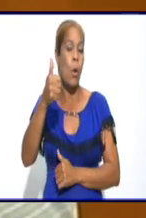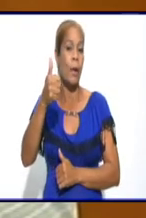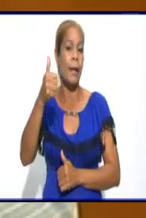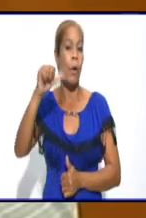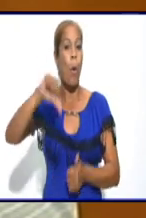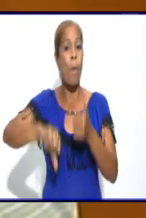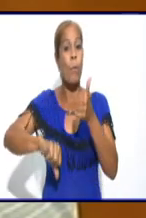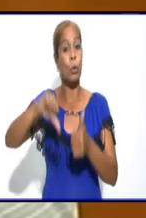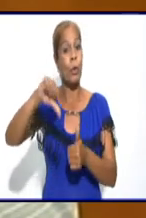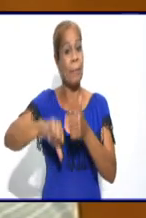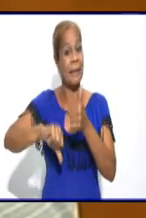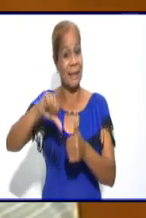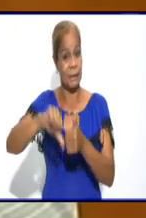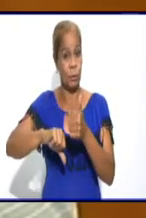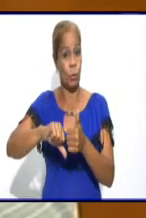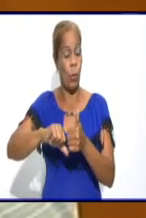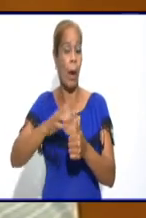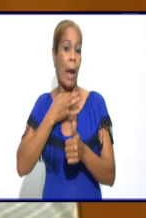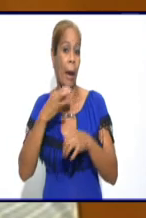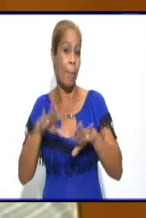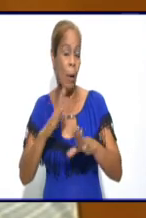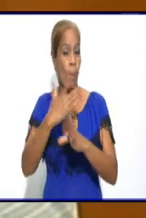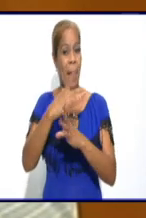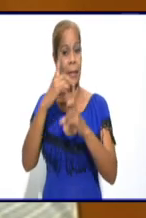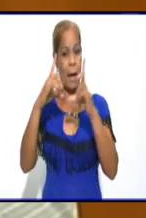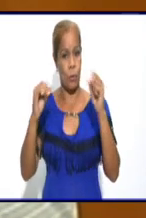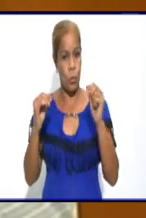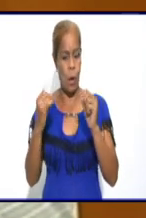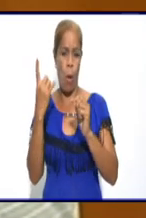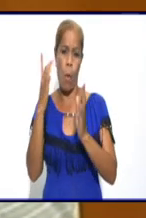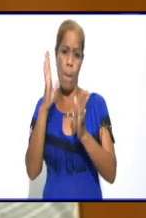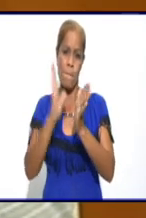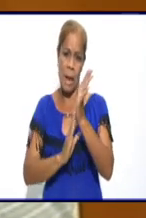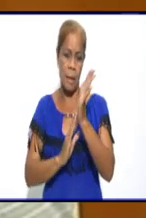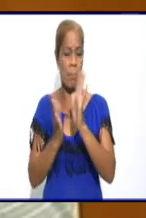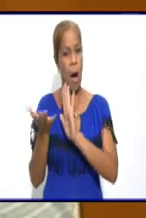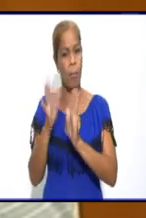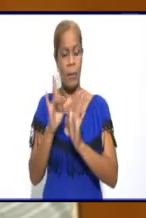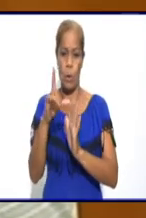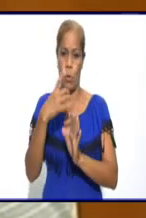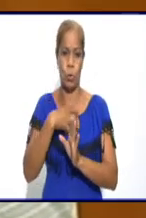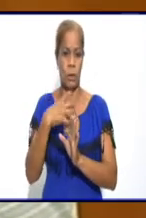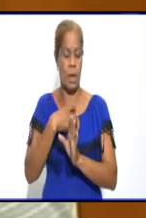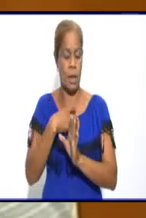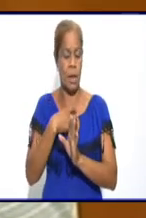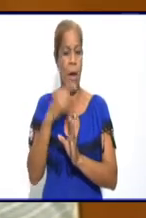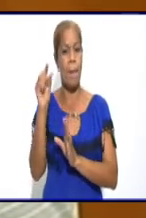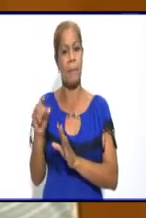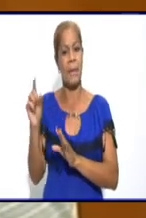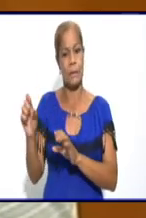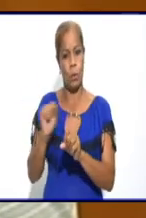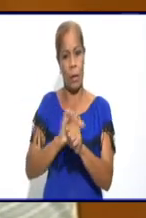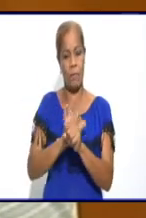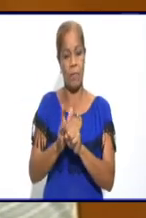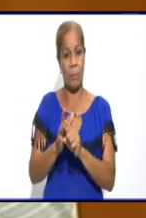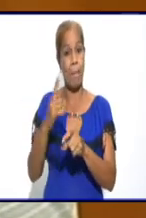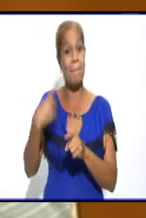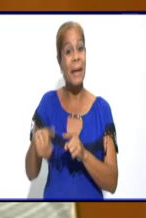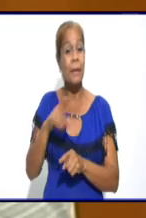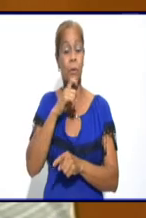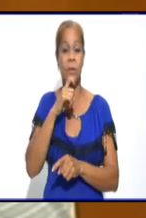en el caso de Medialuna, que lleva más de un mes sin casos confirmados. Sin embargo, en esta etapa estamos en el punto